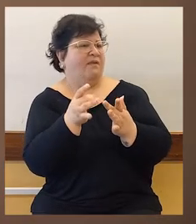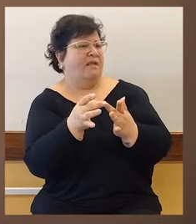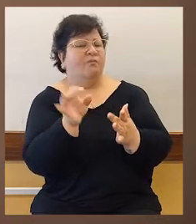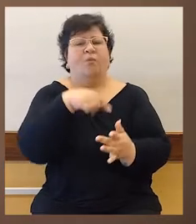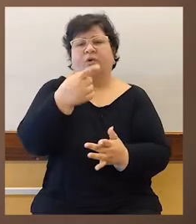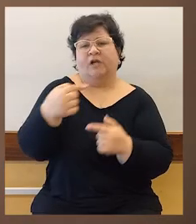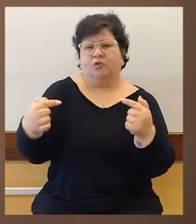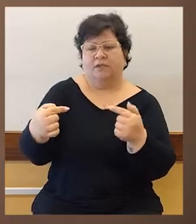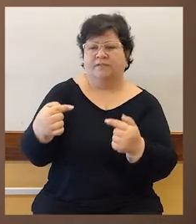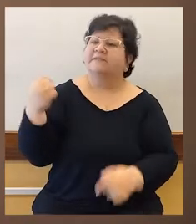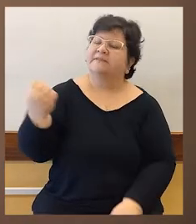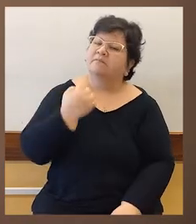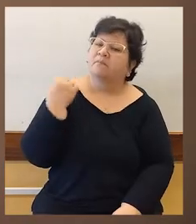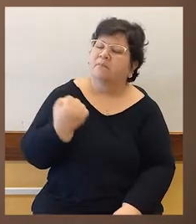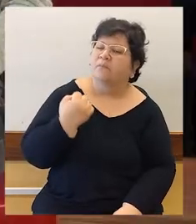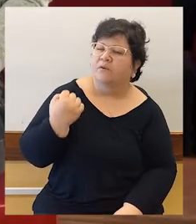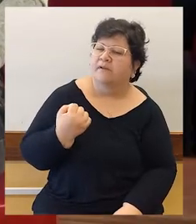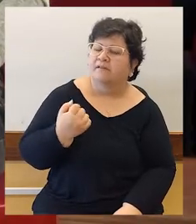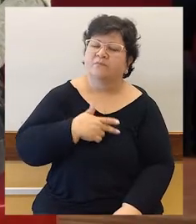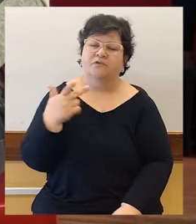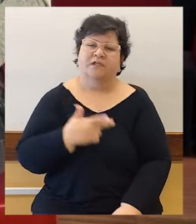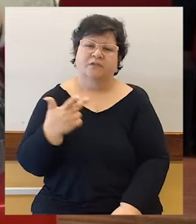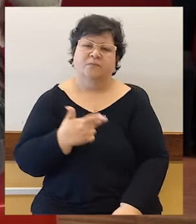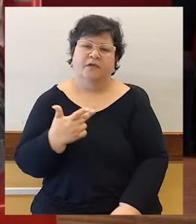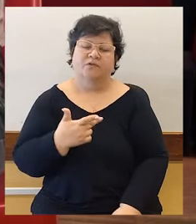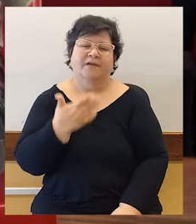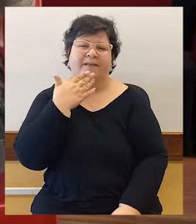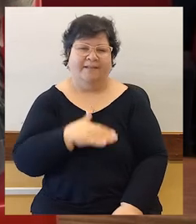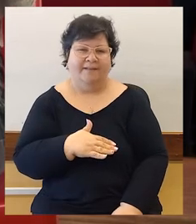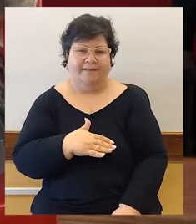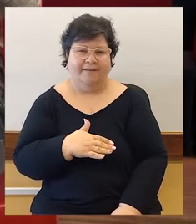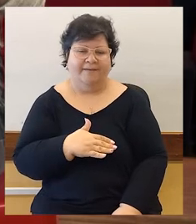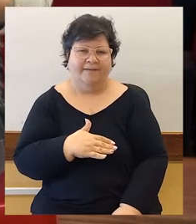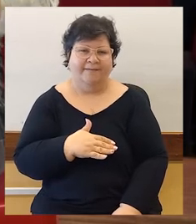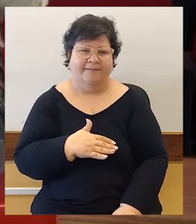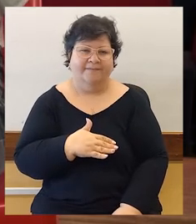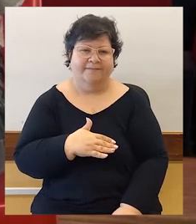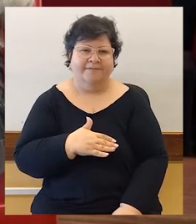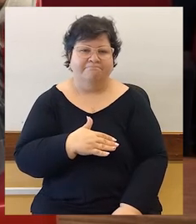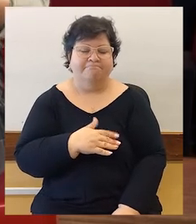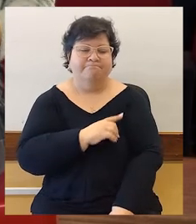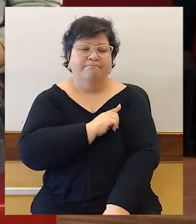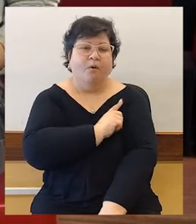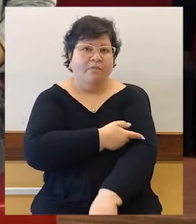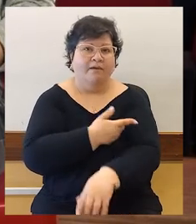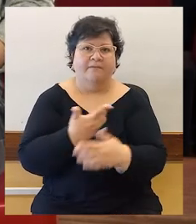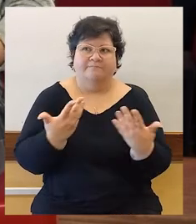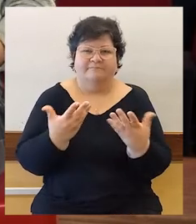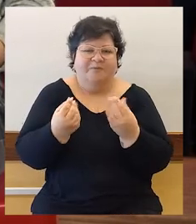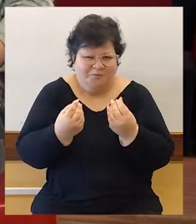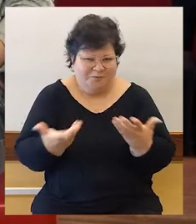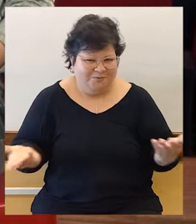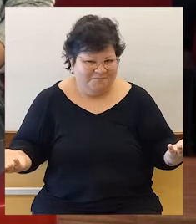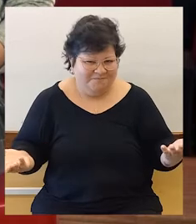Creo que es importante como seres humanos entender que tenemos un poder, bueno, muchos poderes. Y